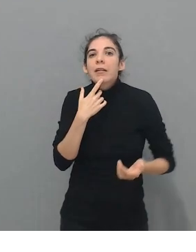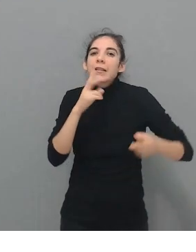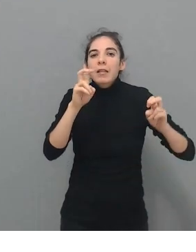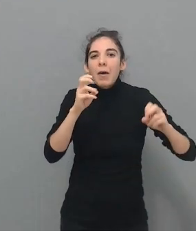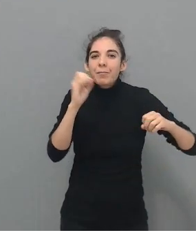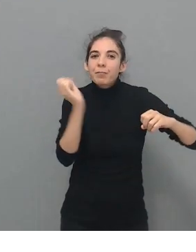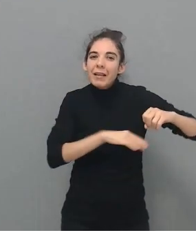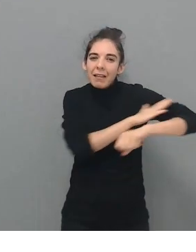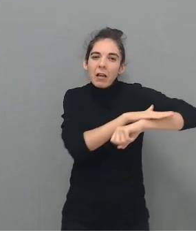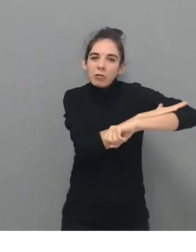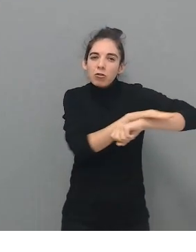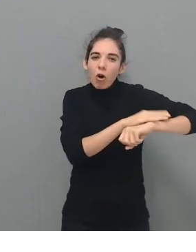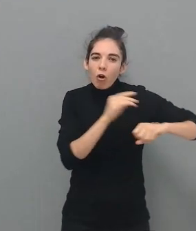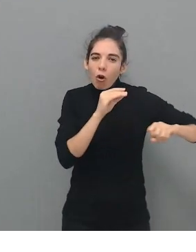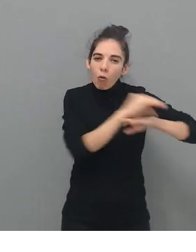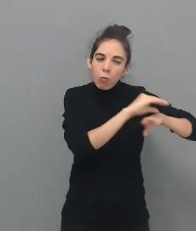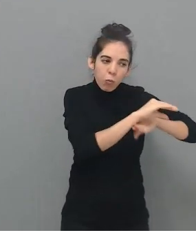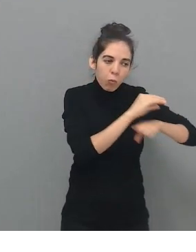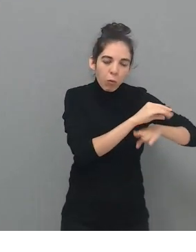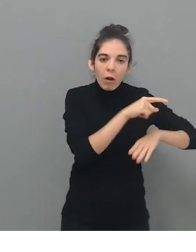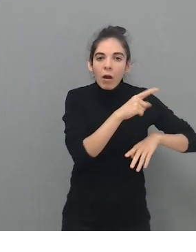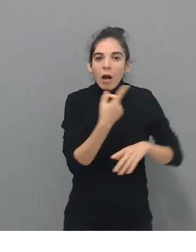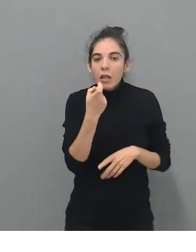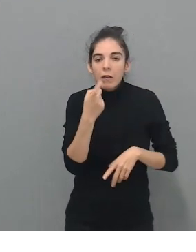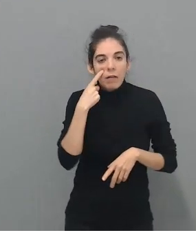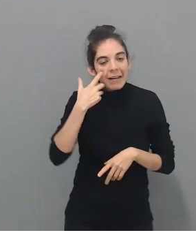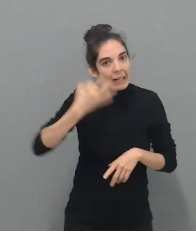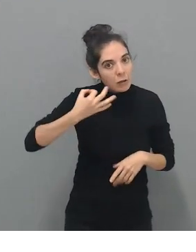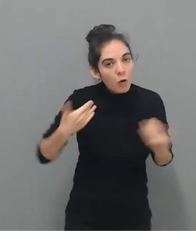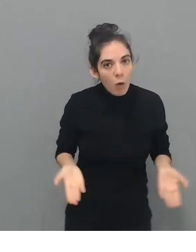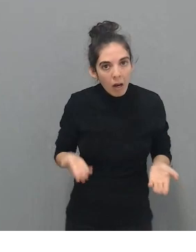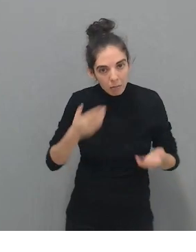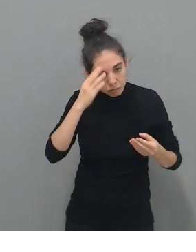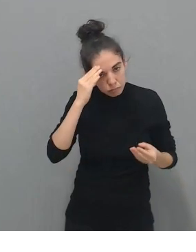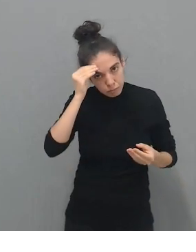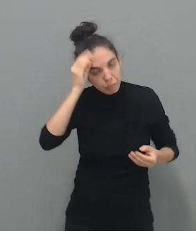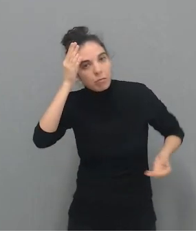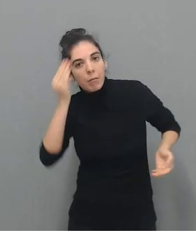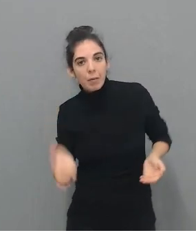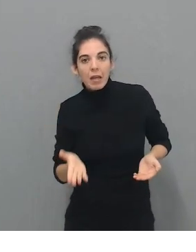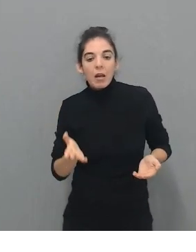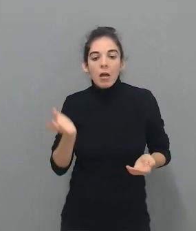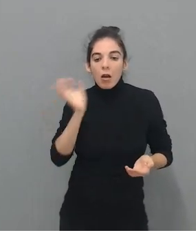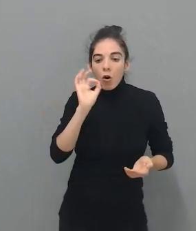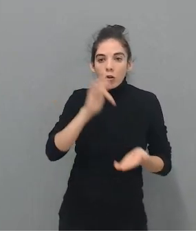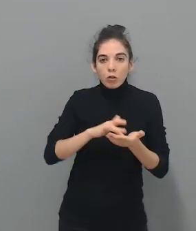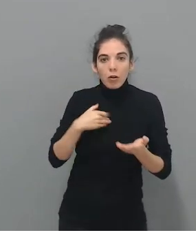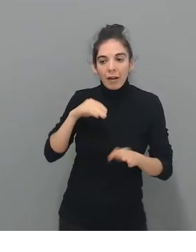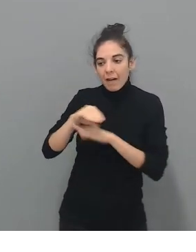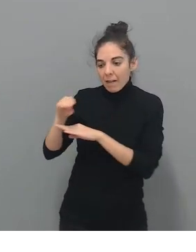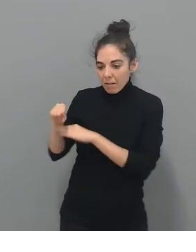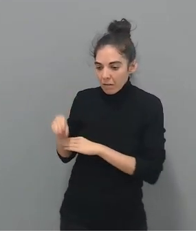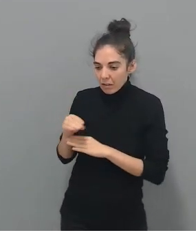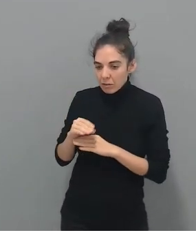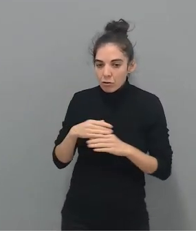tendrá que saber cuáles son los riesgos. O si es un inversor conservador y dice con los vaivenes del parqué, pues a lo mejor